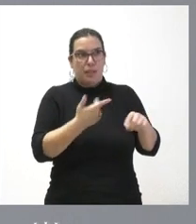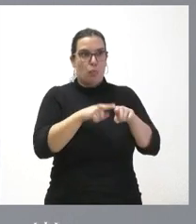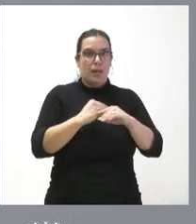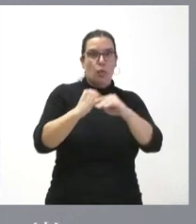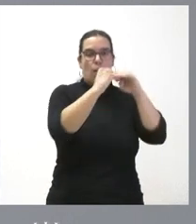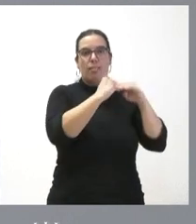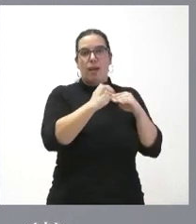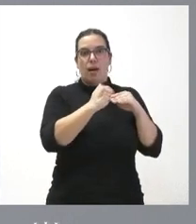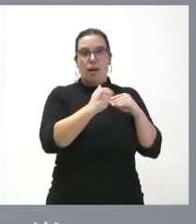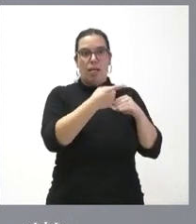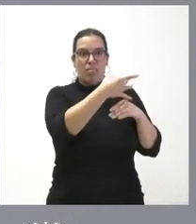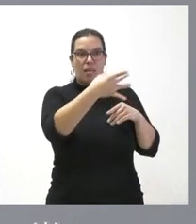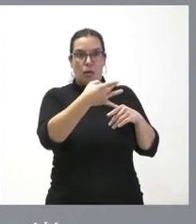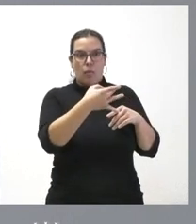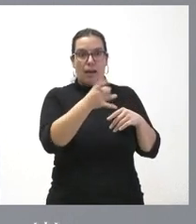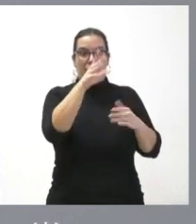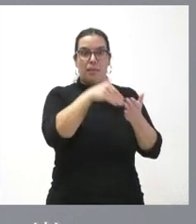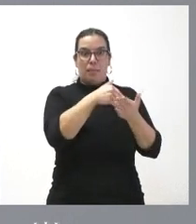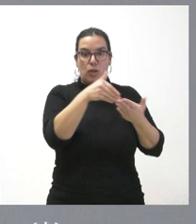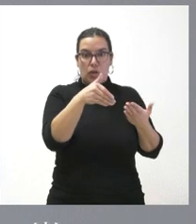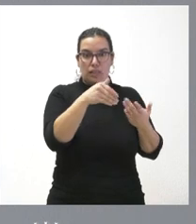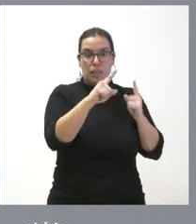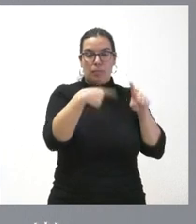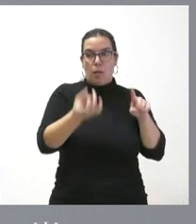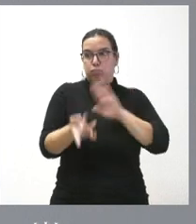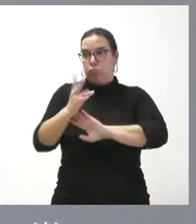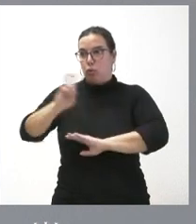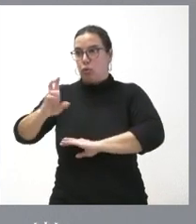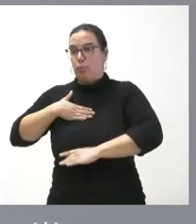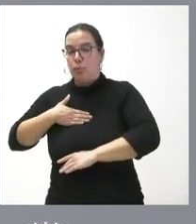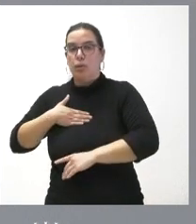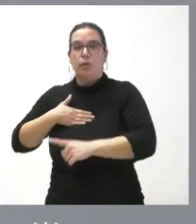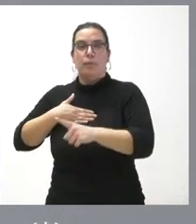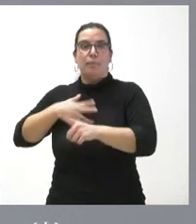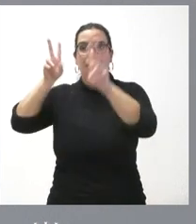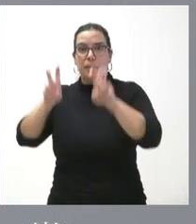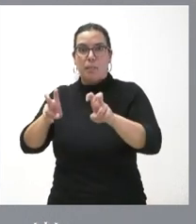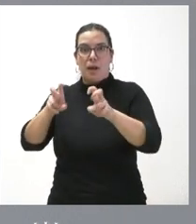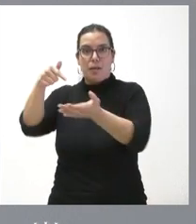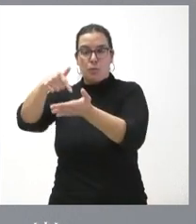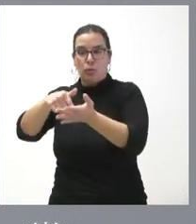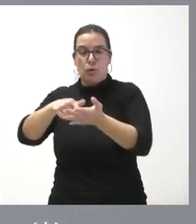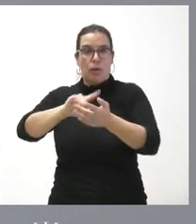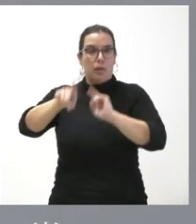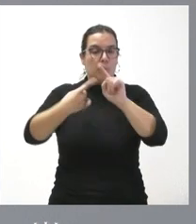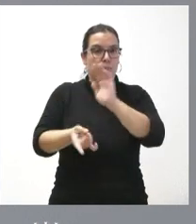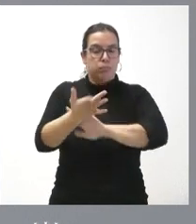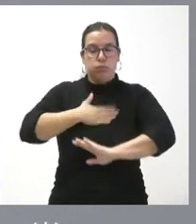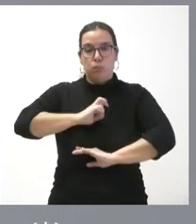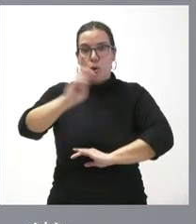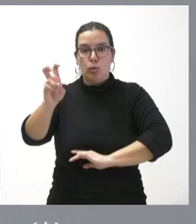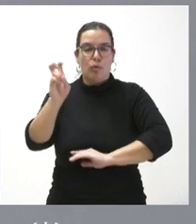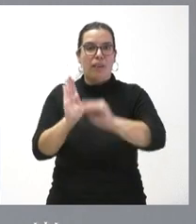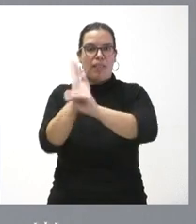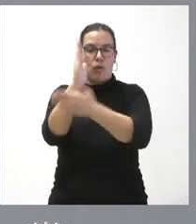respecto de la deuda y de los 15.000 millones de repente ya estamos hablando del tema de los impuestos y luego ya estamos hablando de la financiación